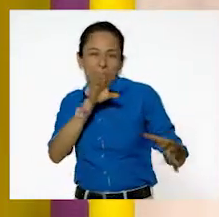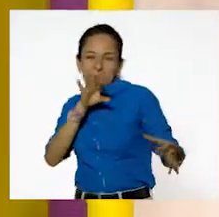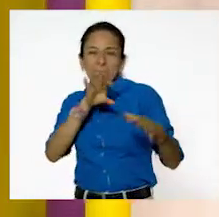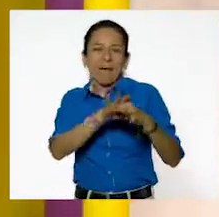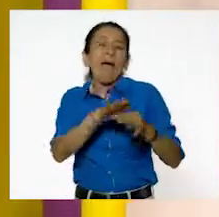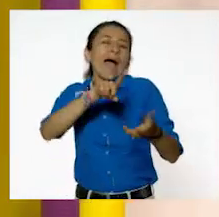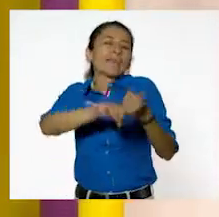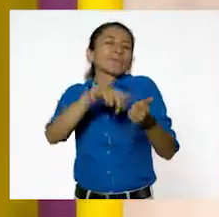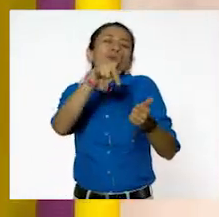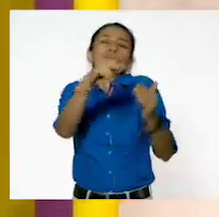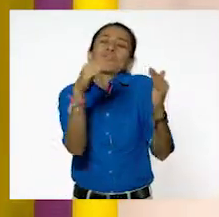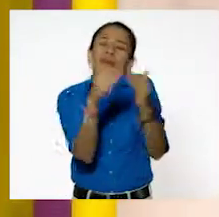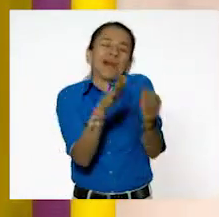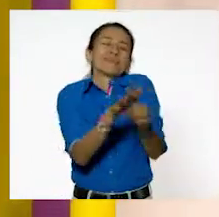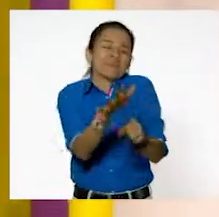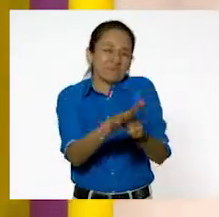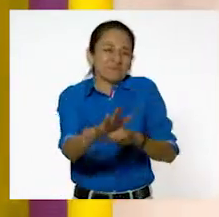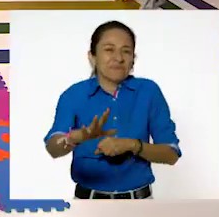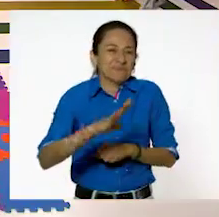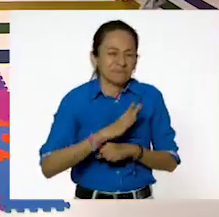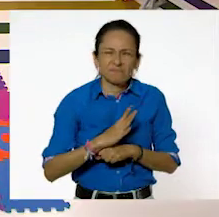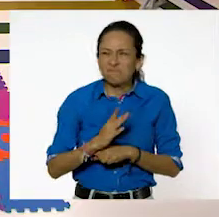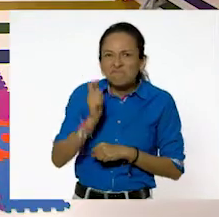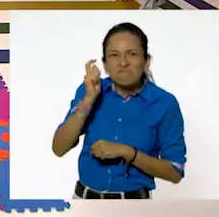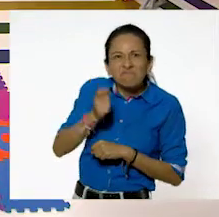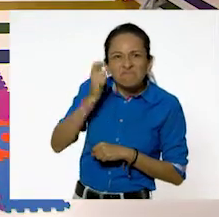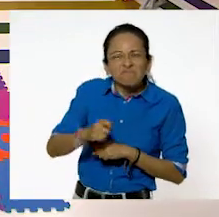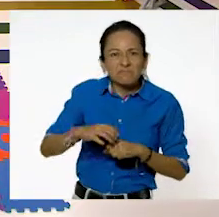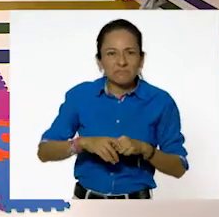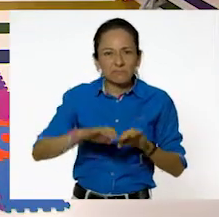vamos a ver de qué se trata. Atentos. ¿Es una manguera?